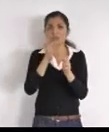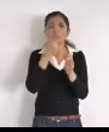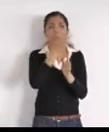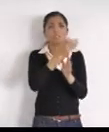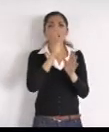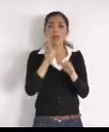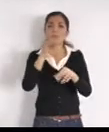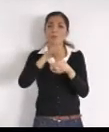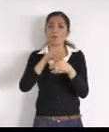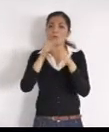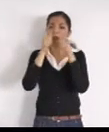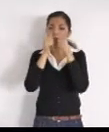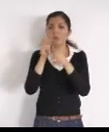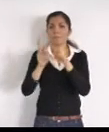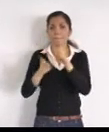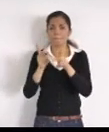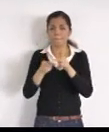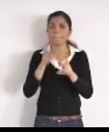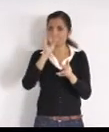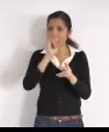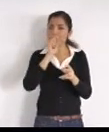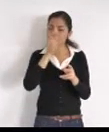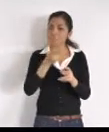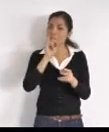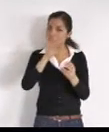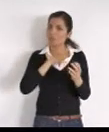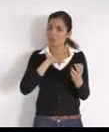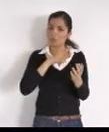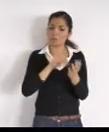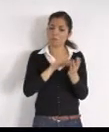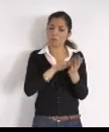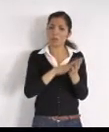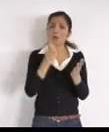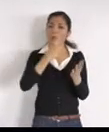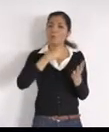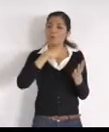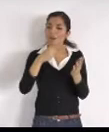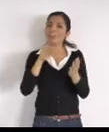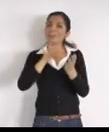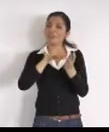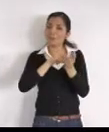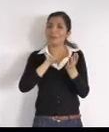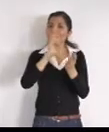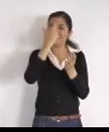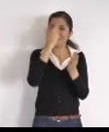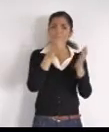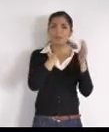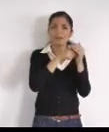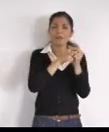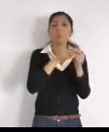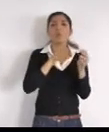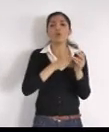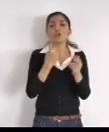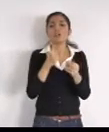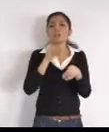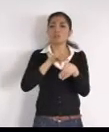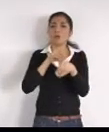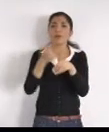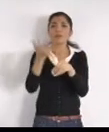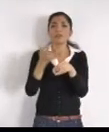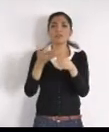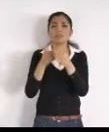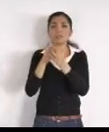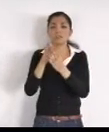que comentas, que se está dando, esta situación, vamos a mantener, una vigilancia permanente, para que, la empresa frialza,